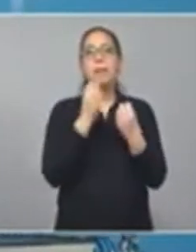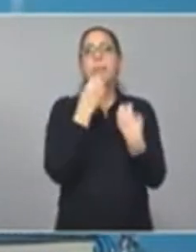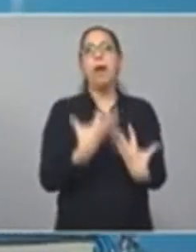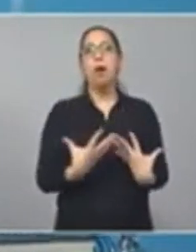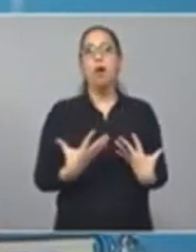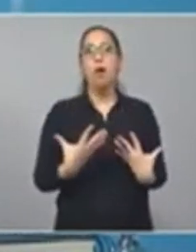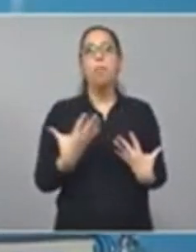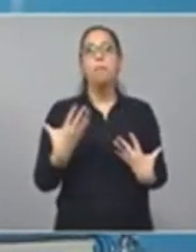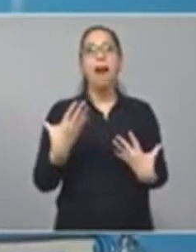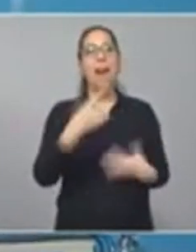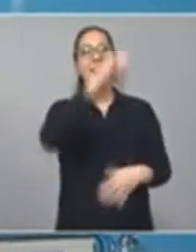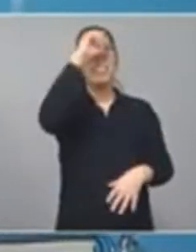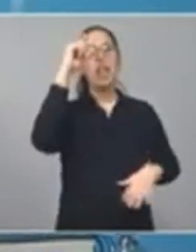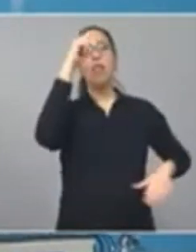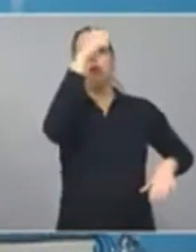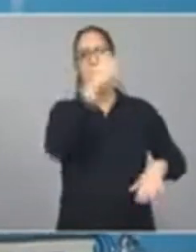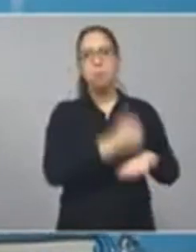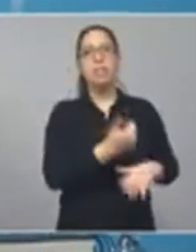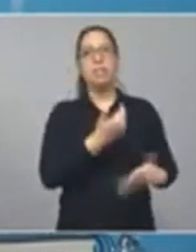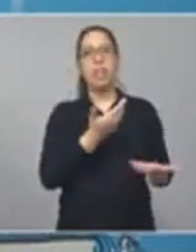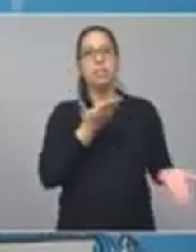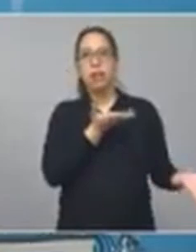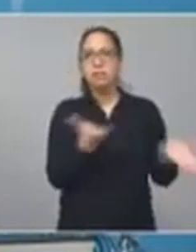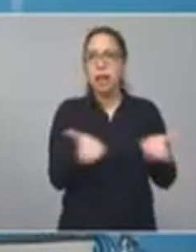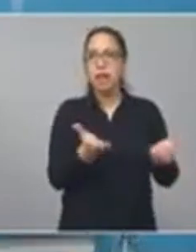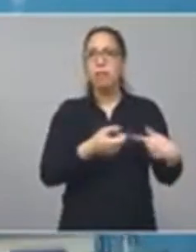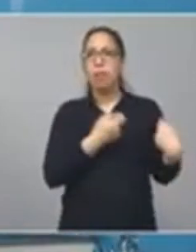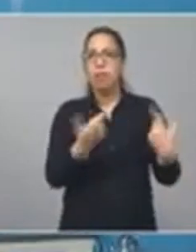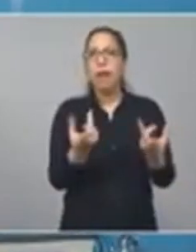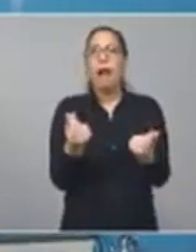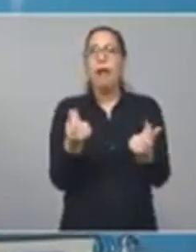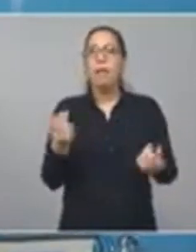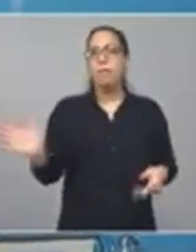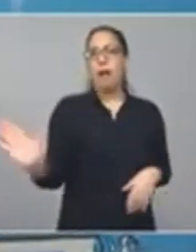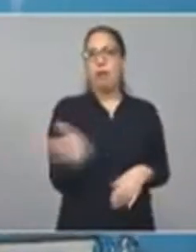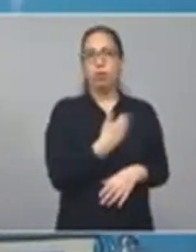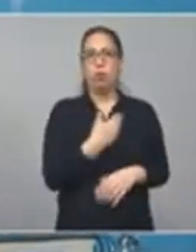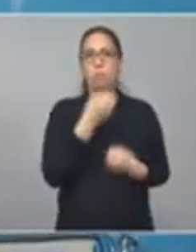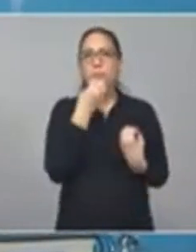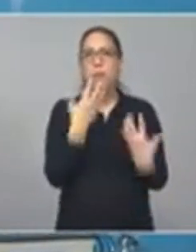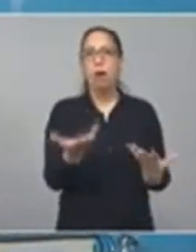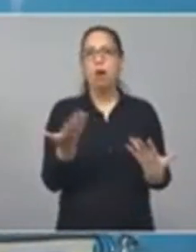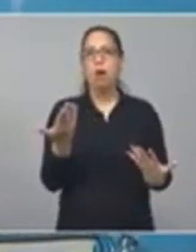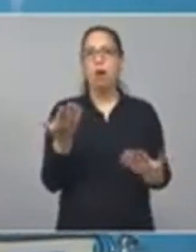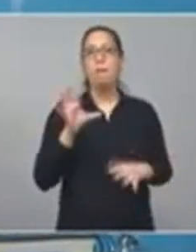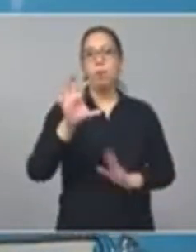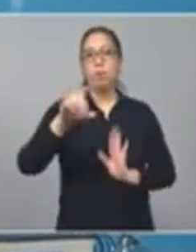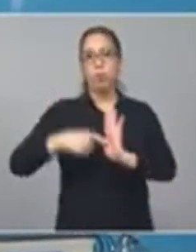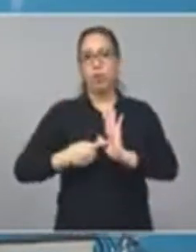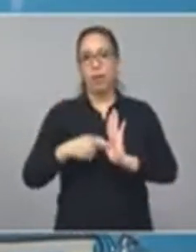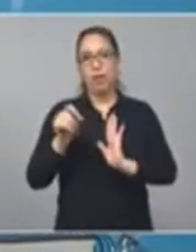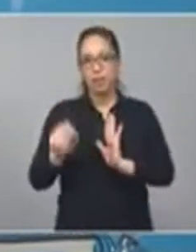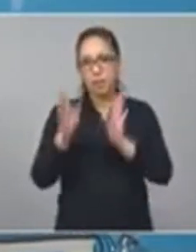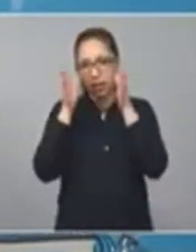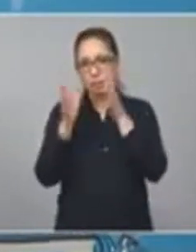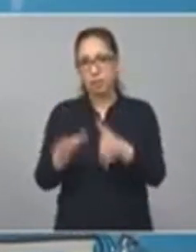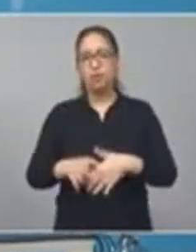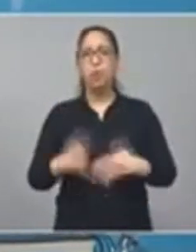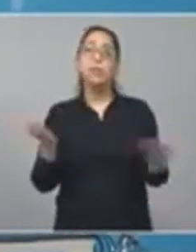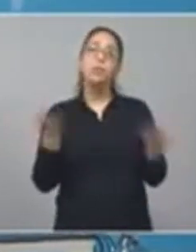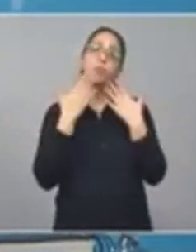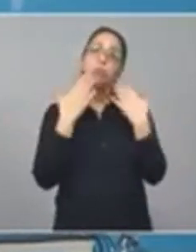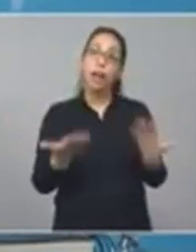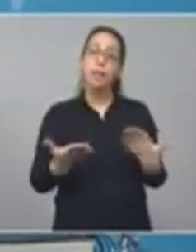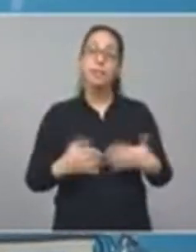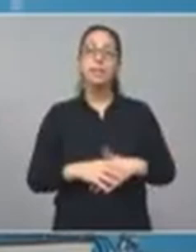un Estado presente de mejor calidad para todos los bonaerenses en todo el territorio de la provincia. Así que muchas